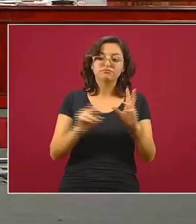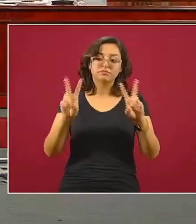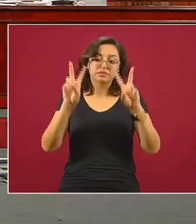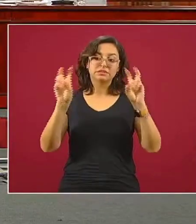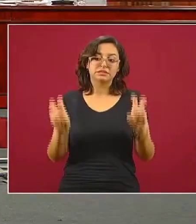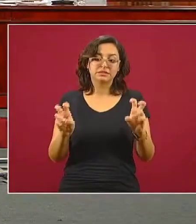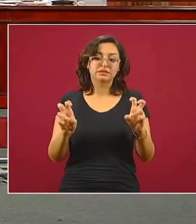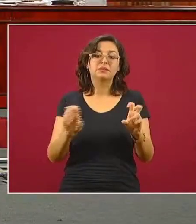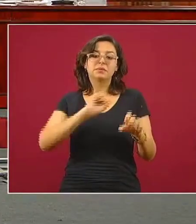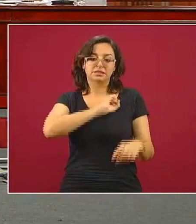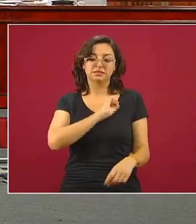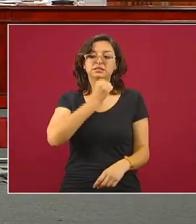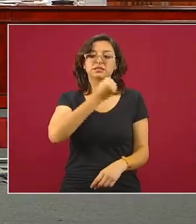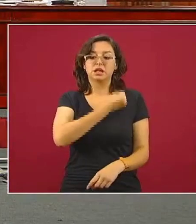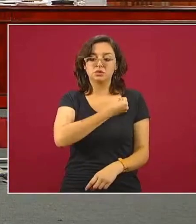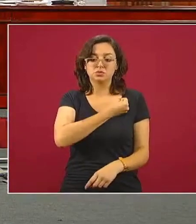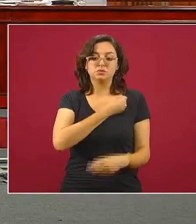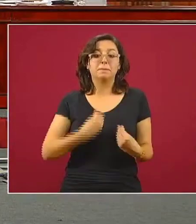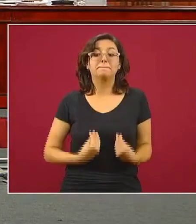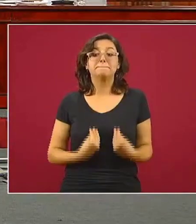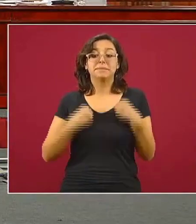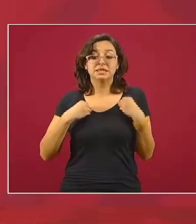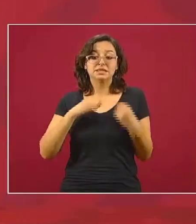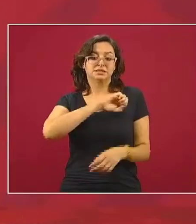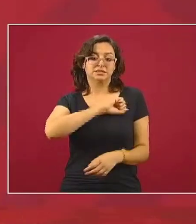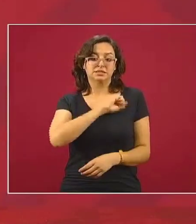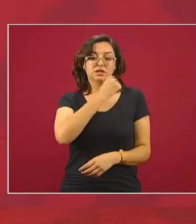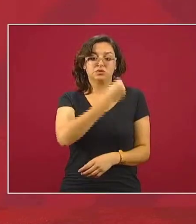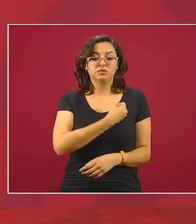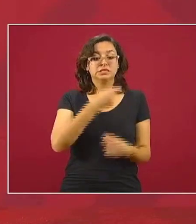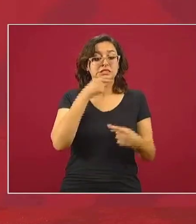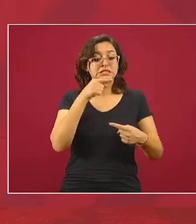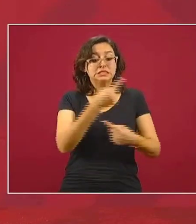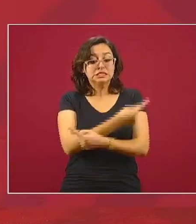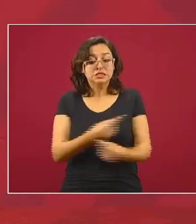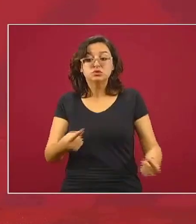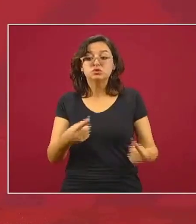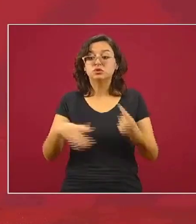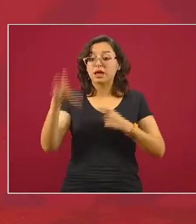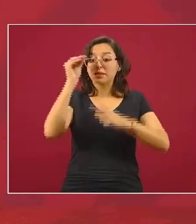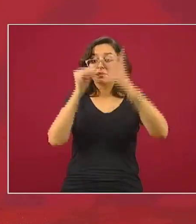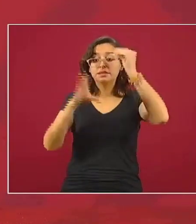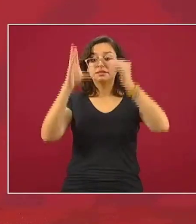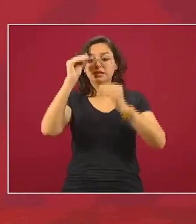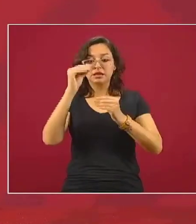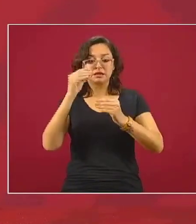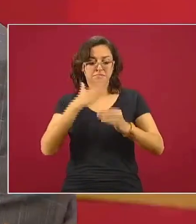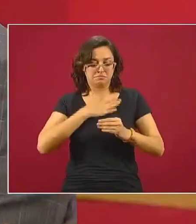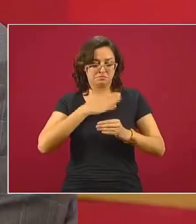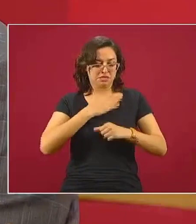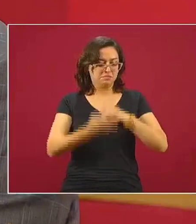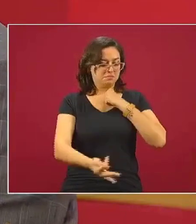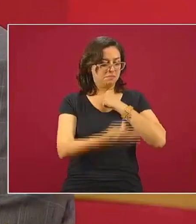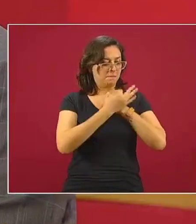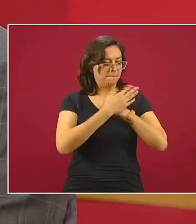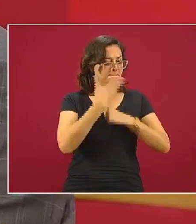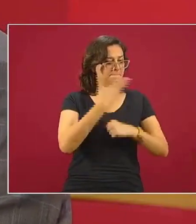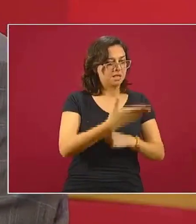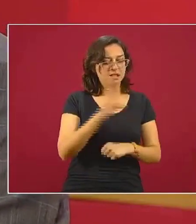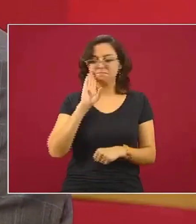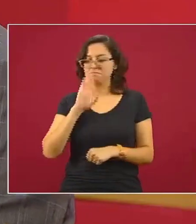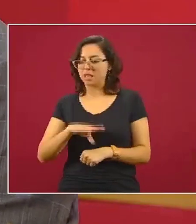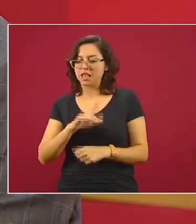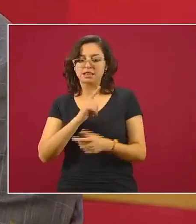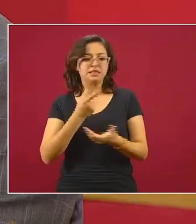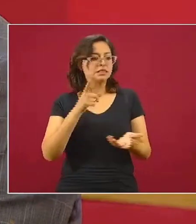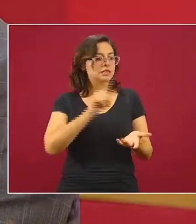la salud la vida saludable para que los niños sepan lo que les hace bien y lo que les hace mal en términos de higiene